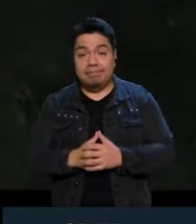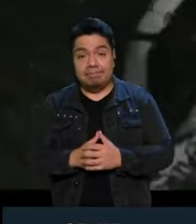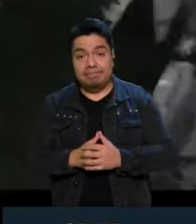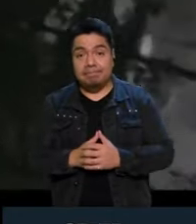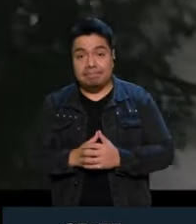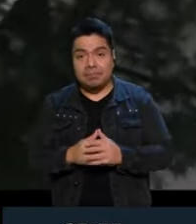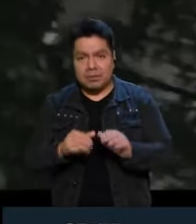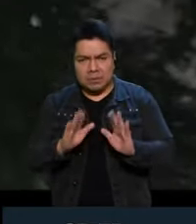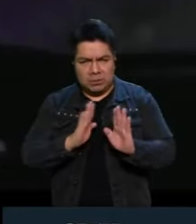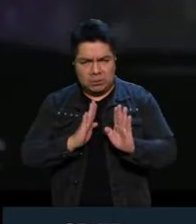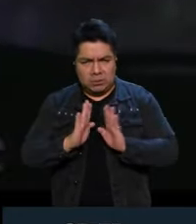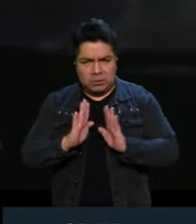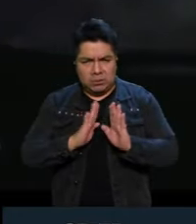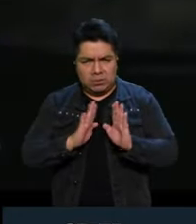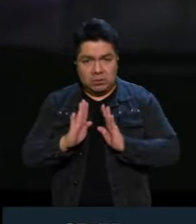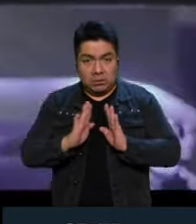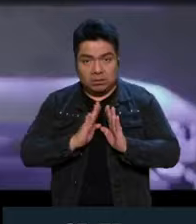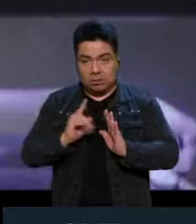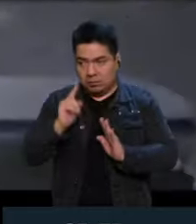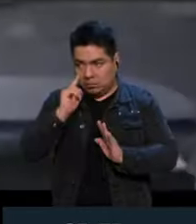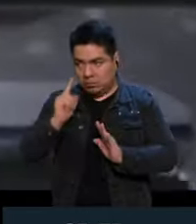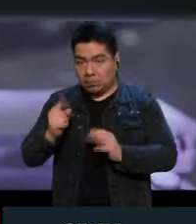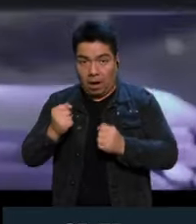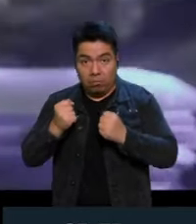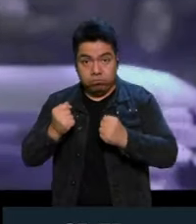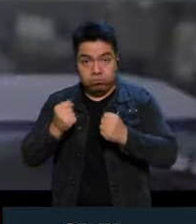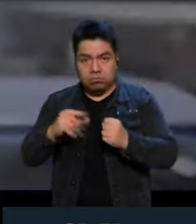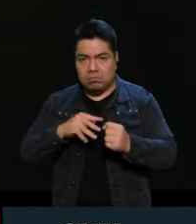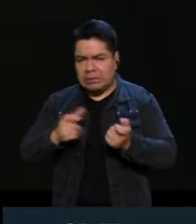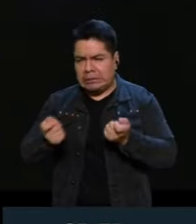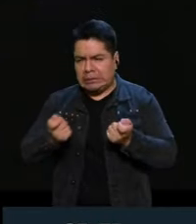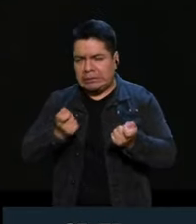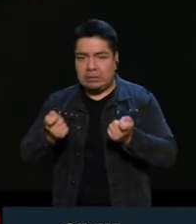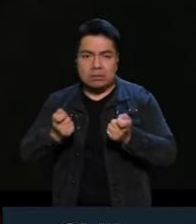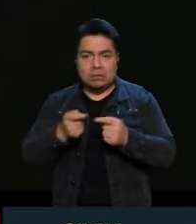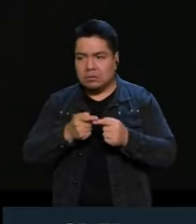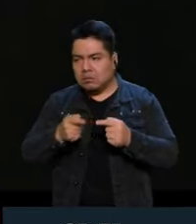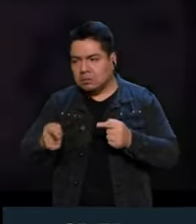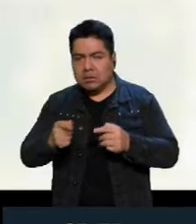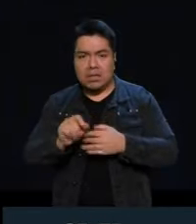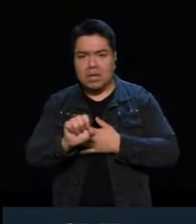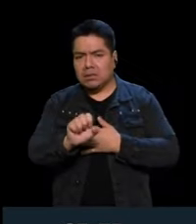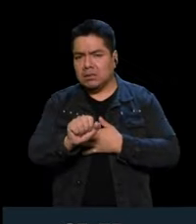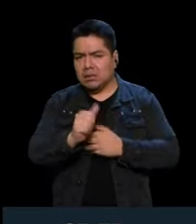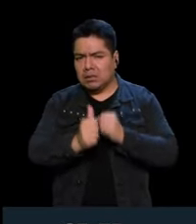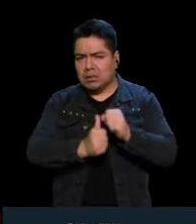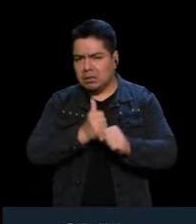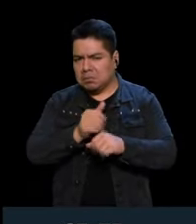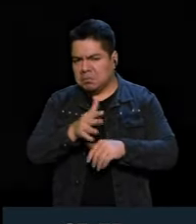El ejército tiene una presencia muy fuerte, por lo menos desde los años 60.